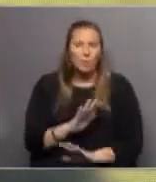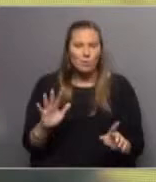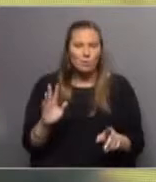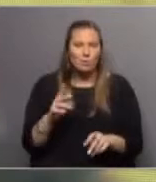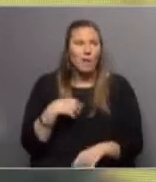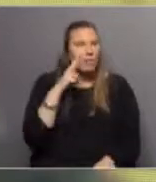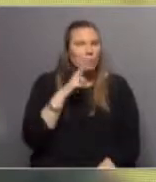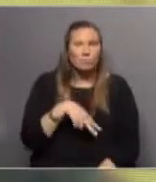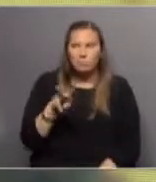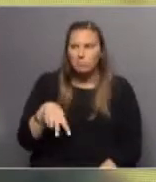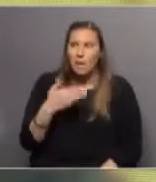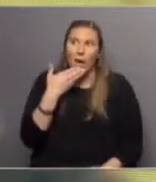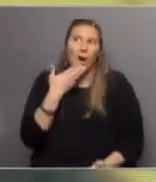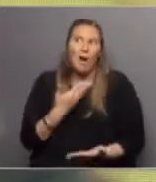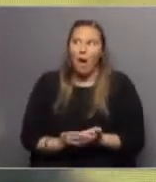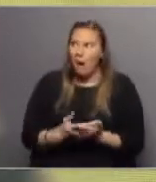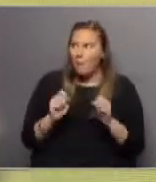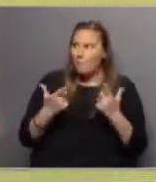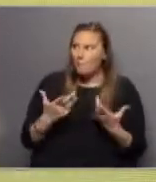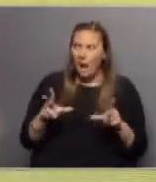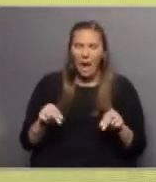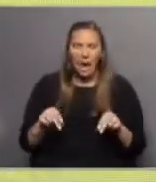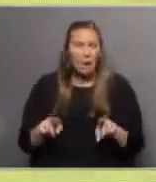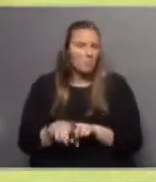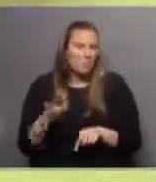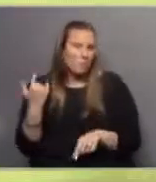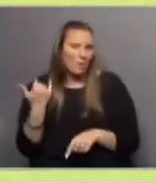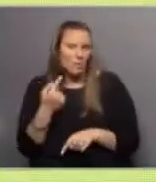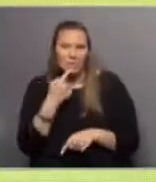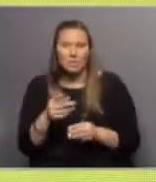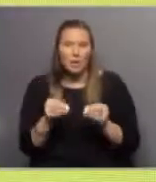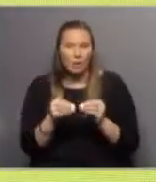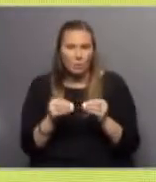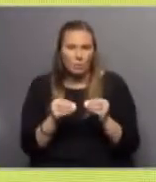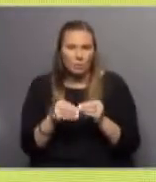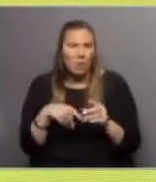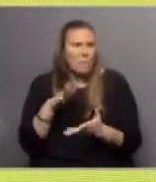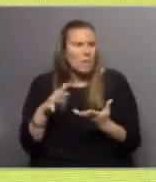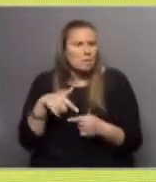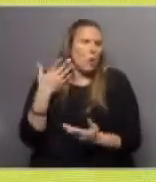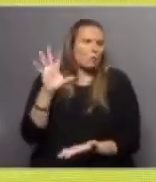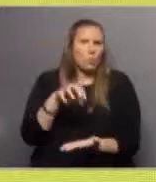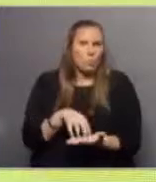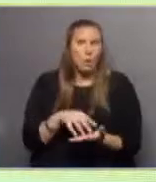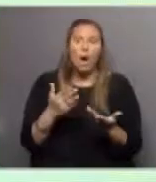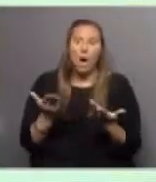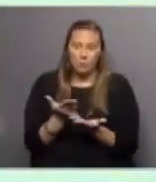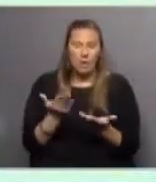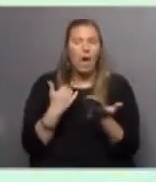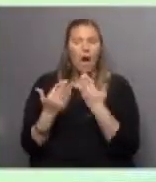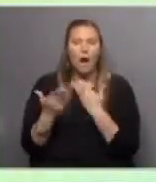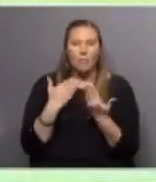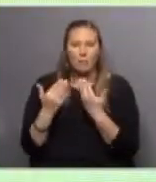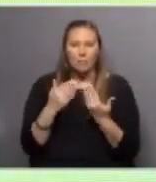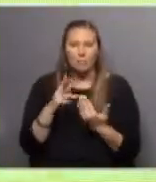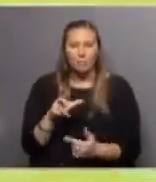recorrer y de sorprendernos, como decía Daniela, de justamente parecer estar en otro lado, ¿no? Bueno, nosotros vamos a hablar de